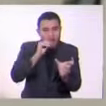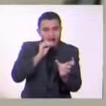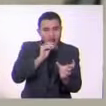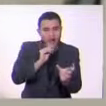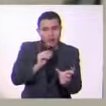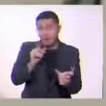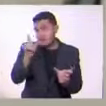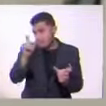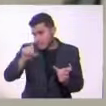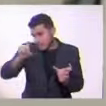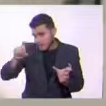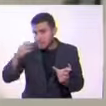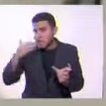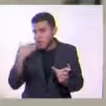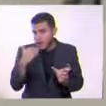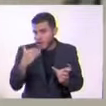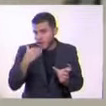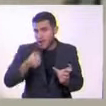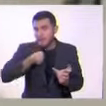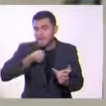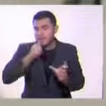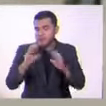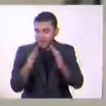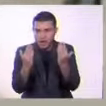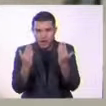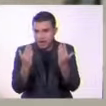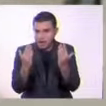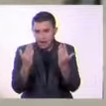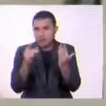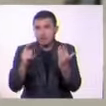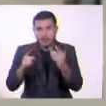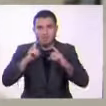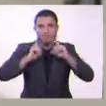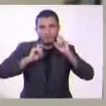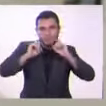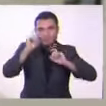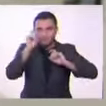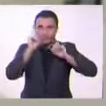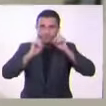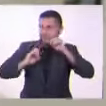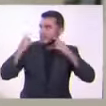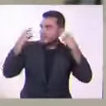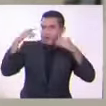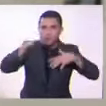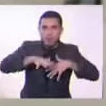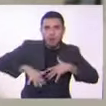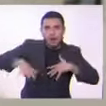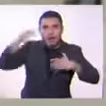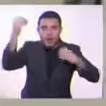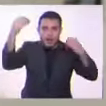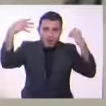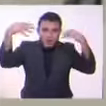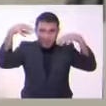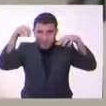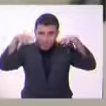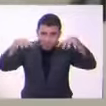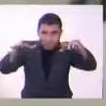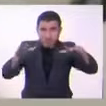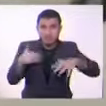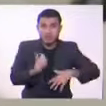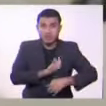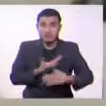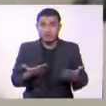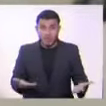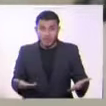decirnos información acerca de los gestos, la escenografía, las luces, es decir, todos